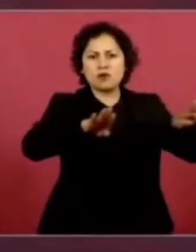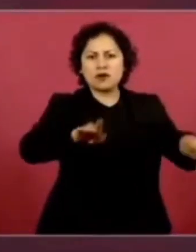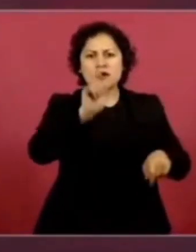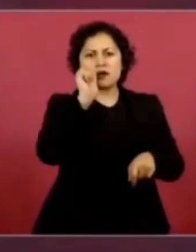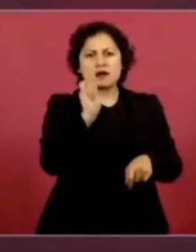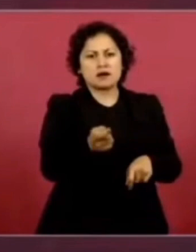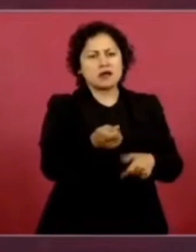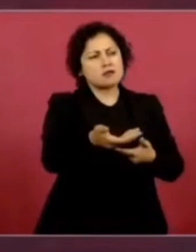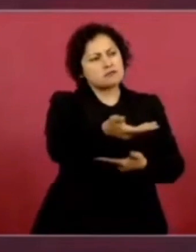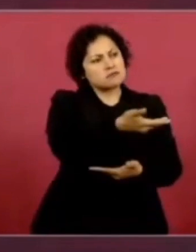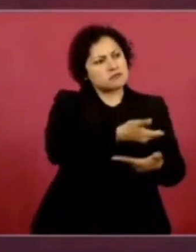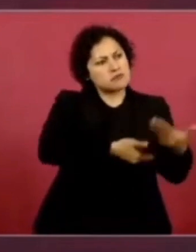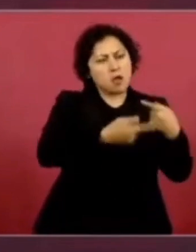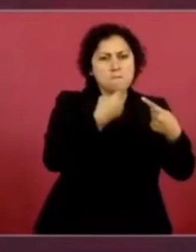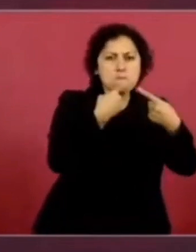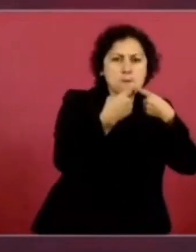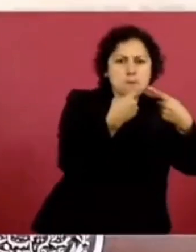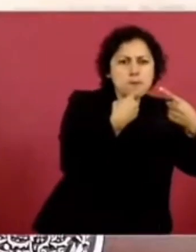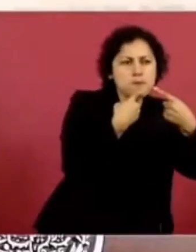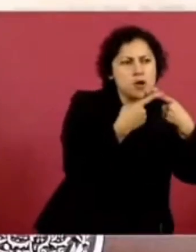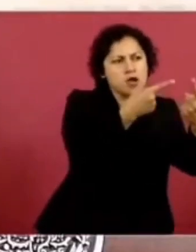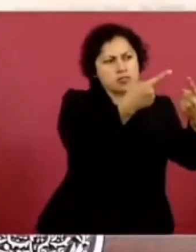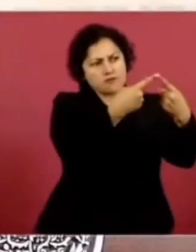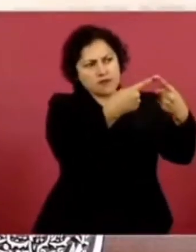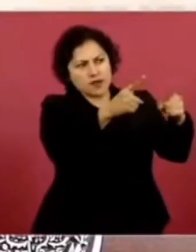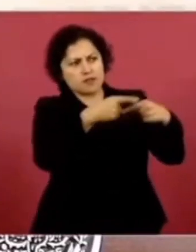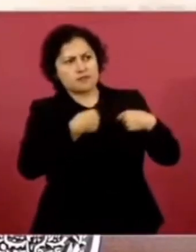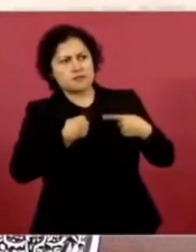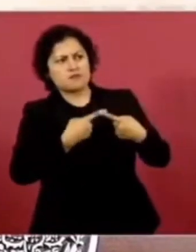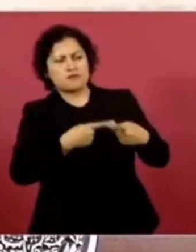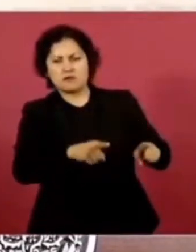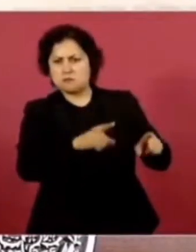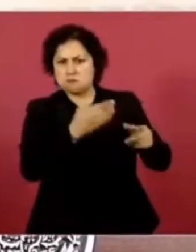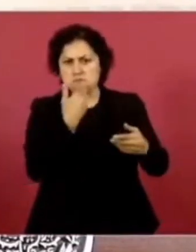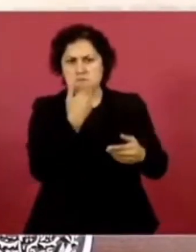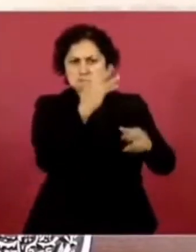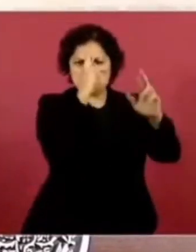eso es lo que ejercemos en México. que lo es es lo es lo